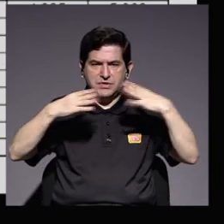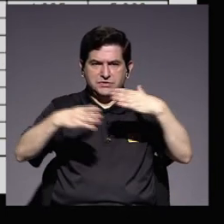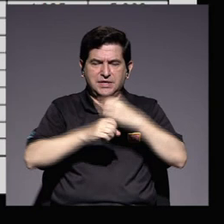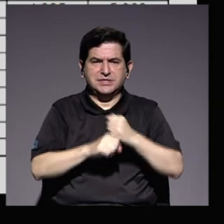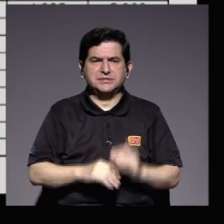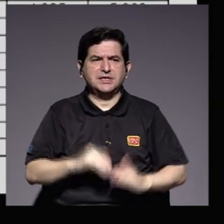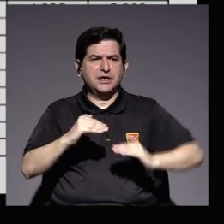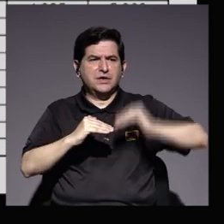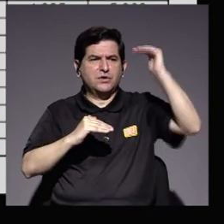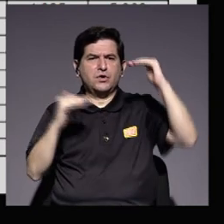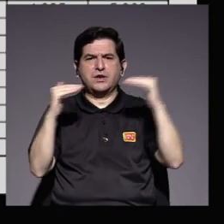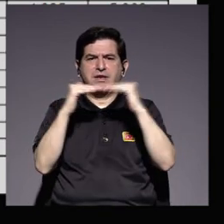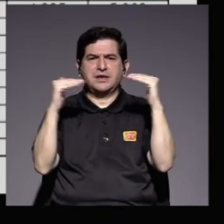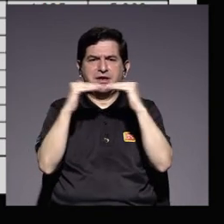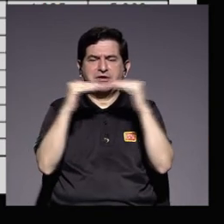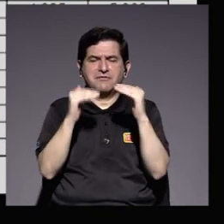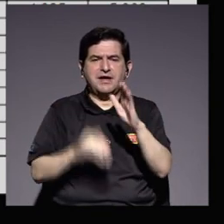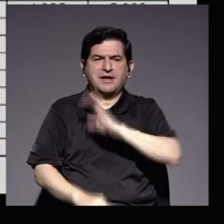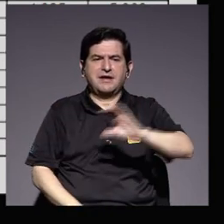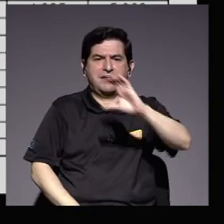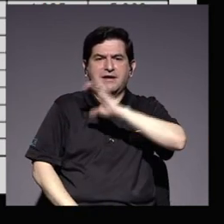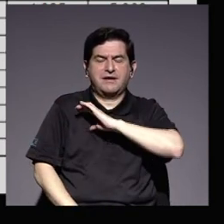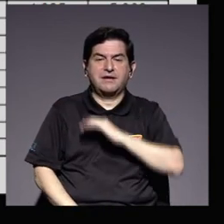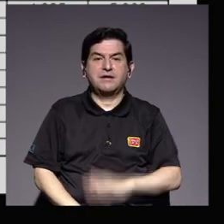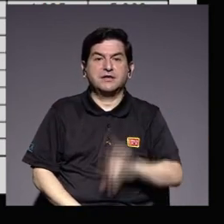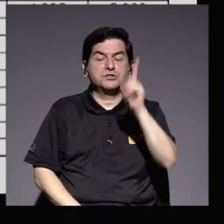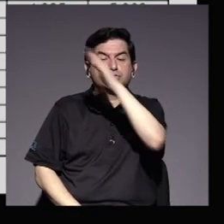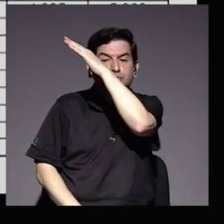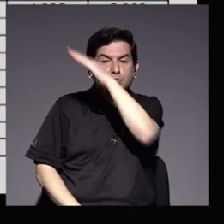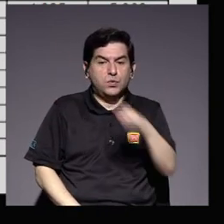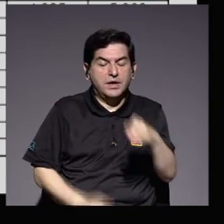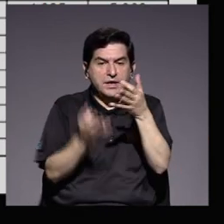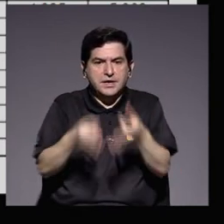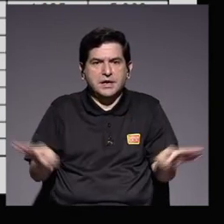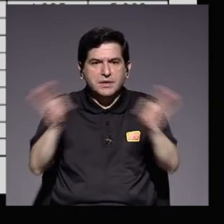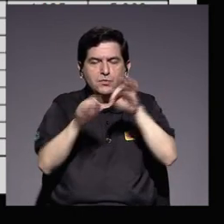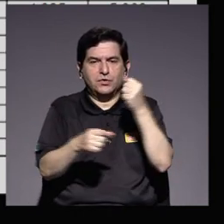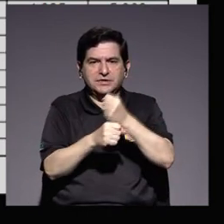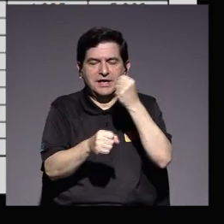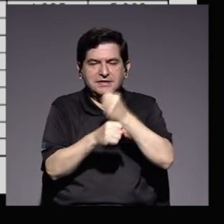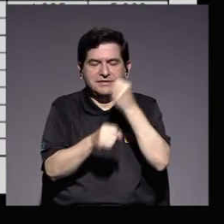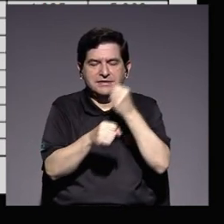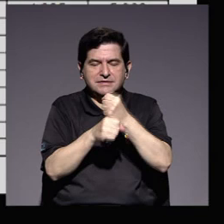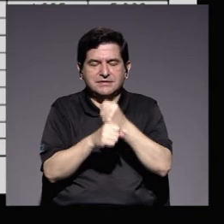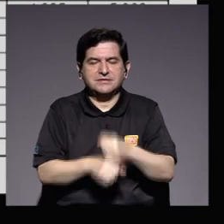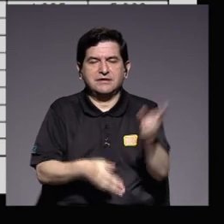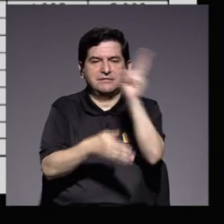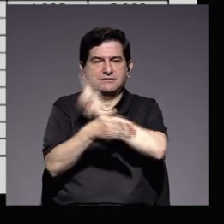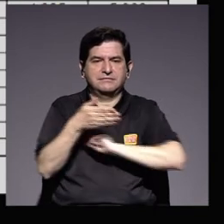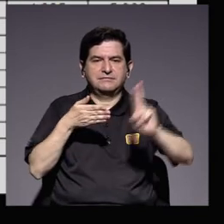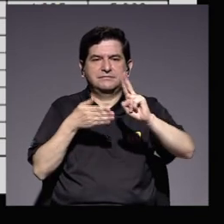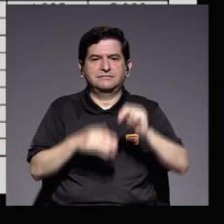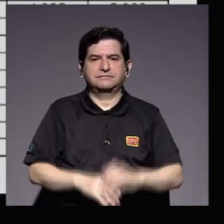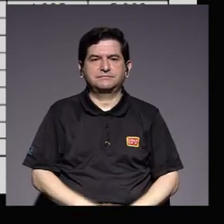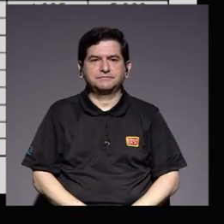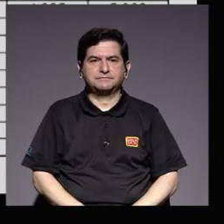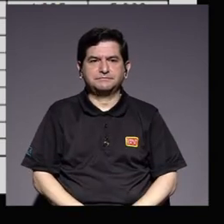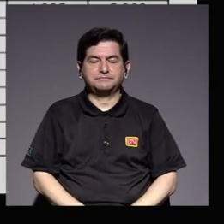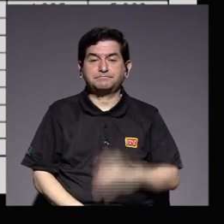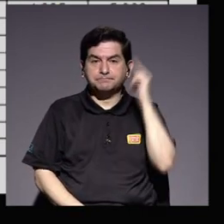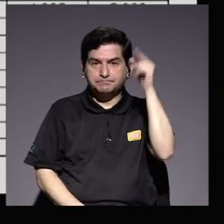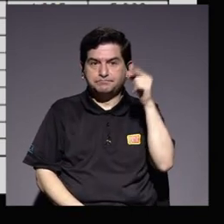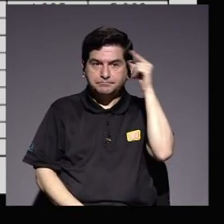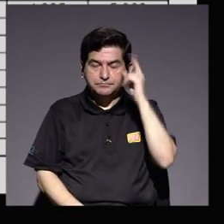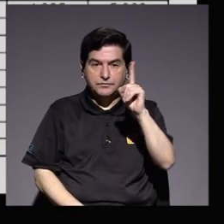con los más altos estándares de calidad y es uno de los ejes centrales del quehacer universitario siendo sin duda